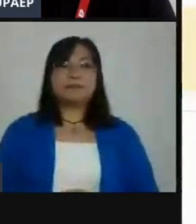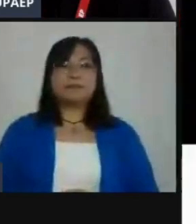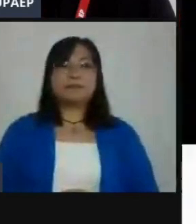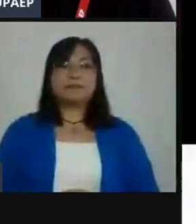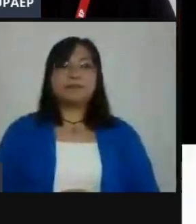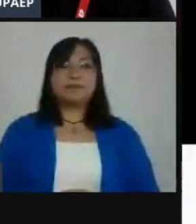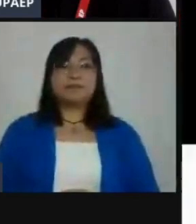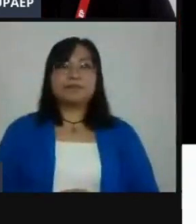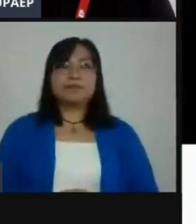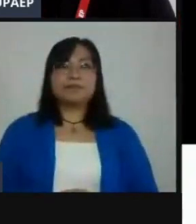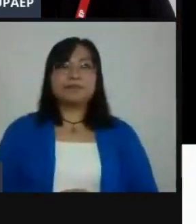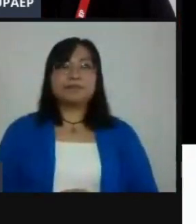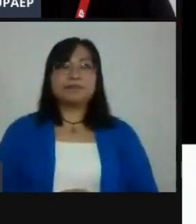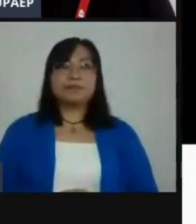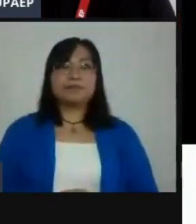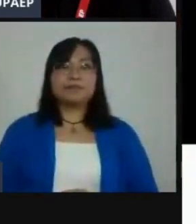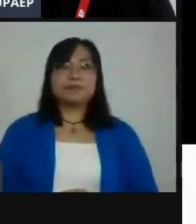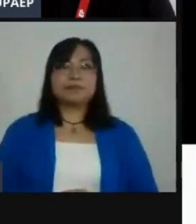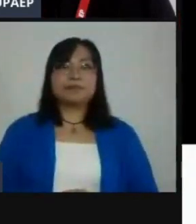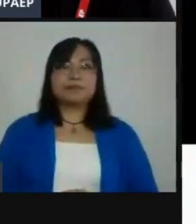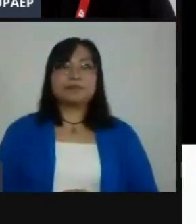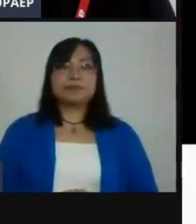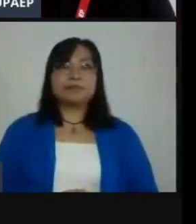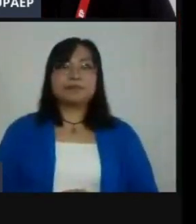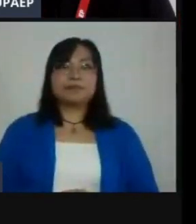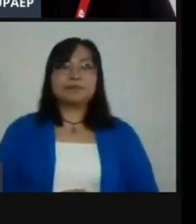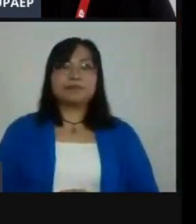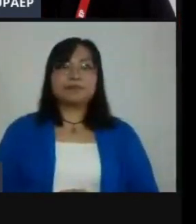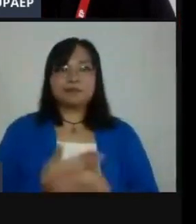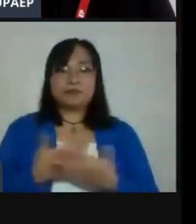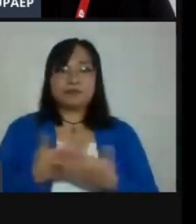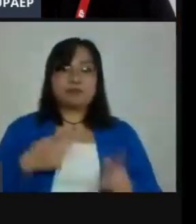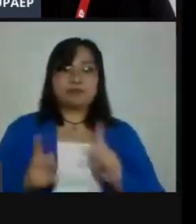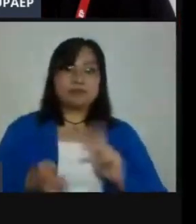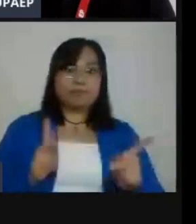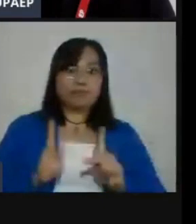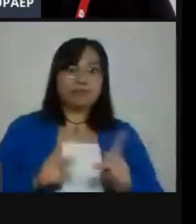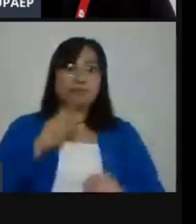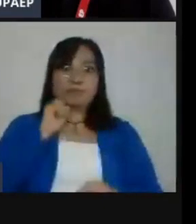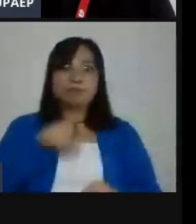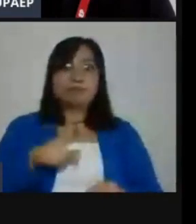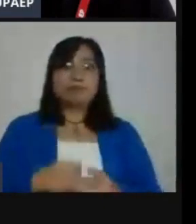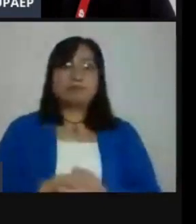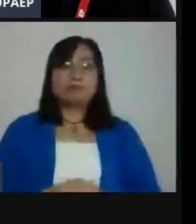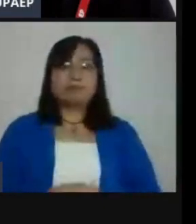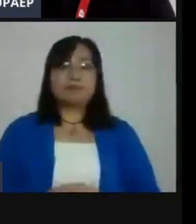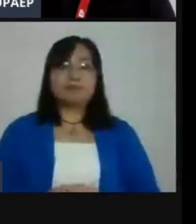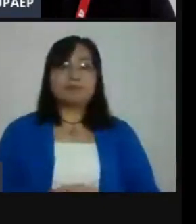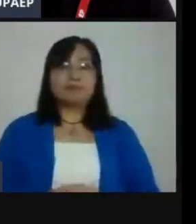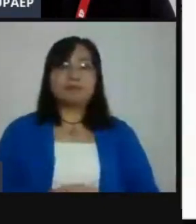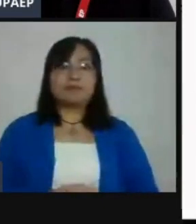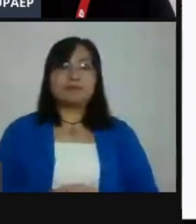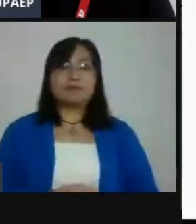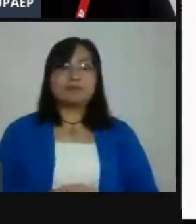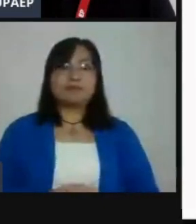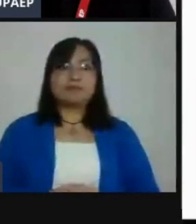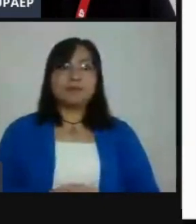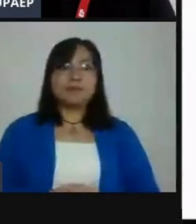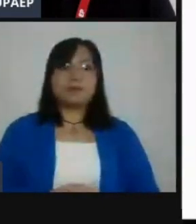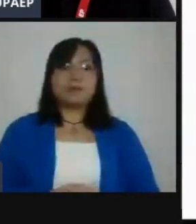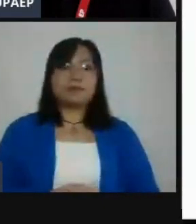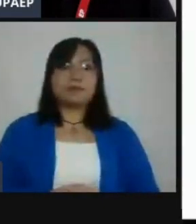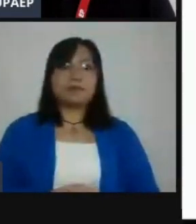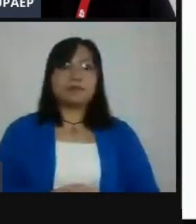Y les voy a platicar también cómo, antes de pasar a los alumnos no tan